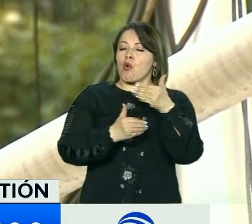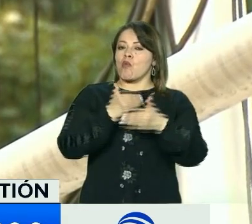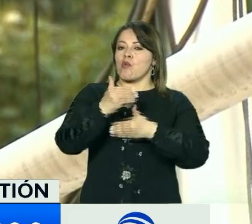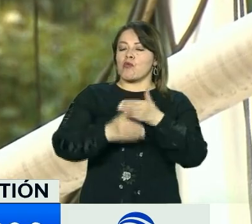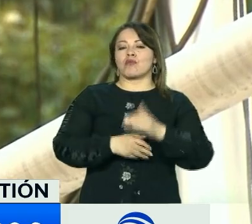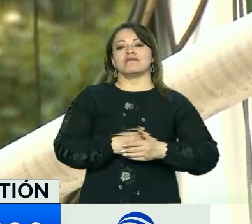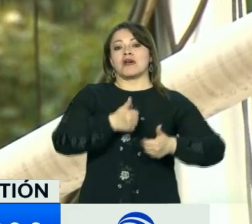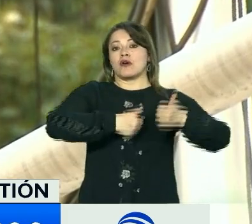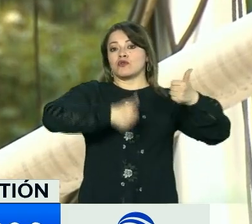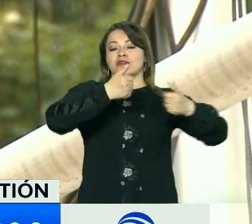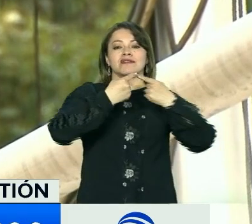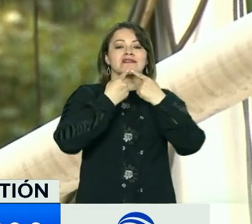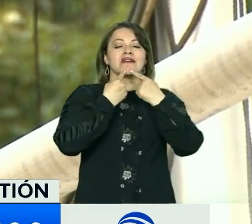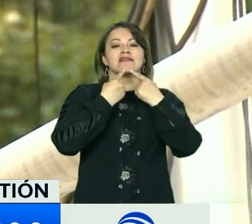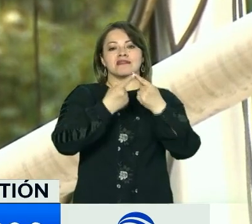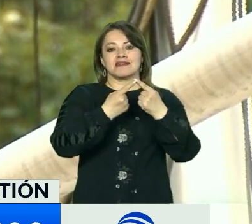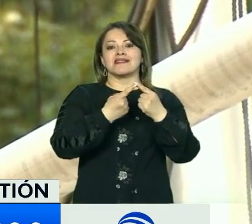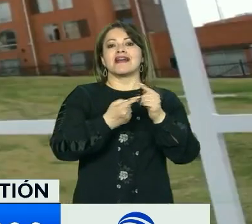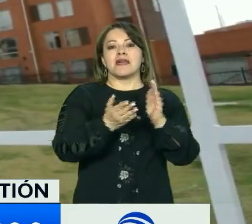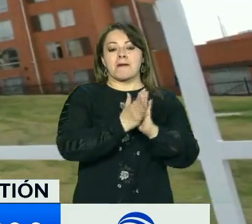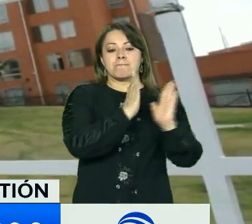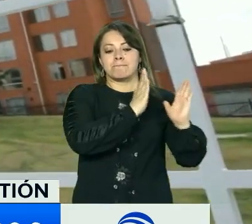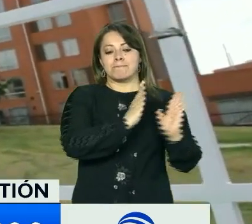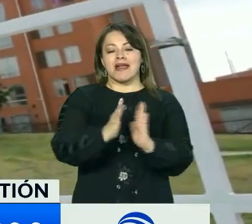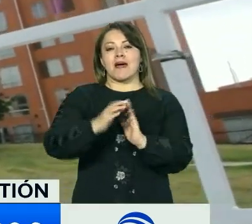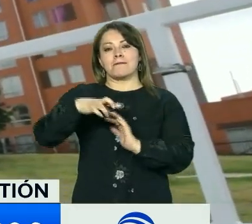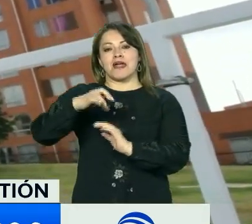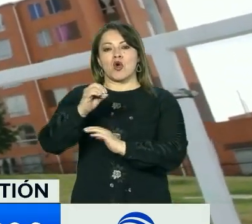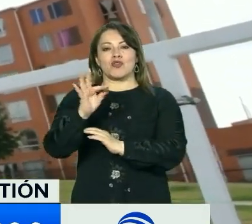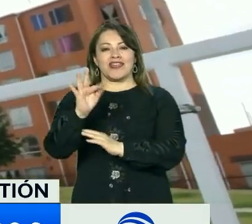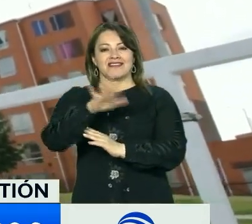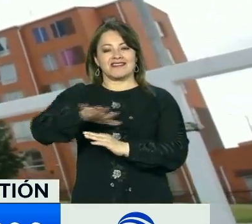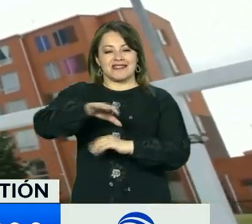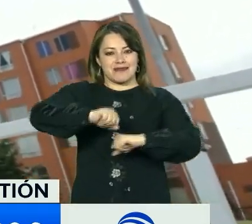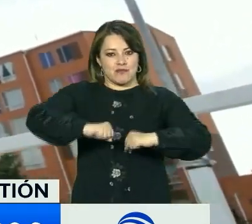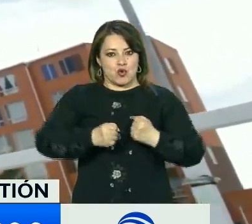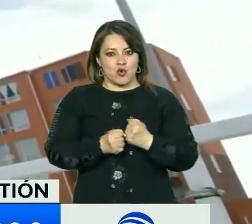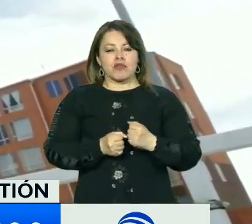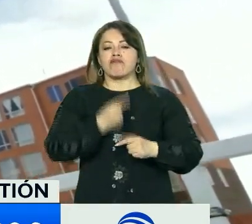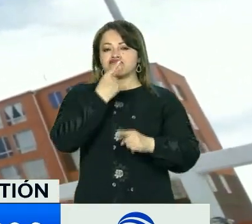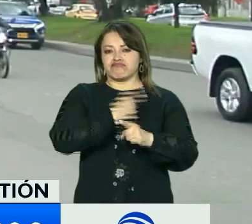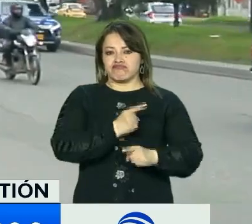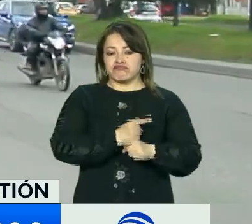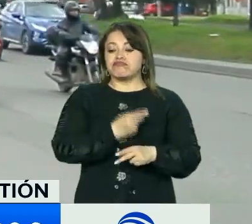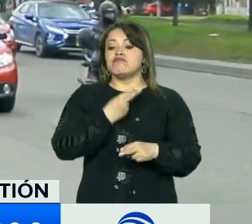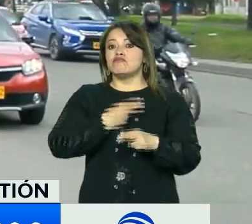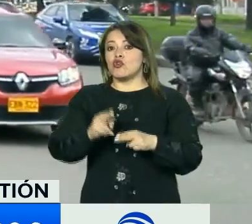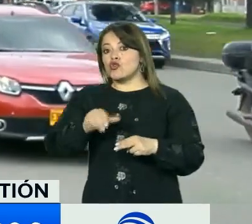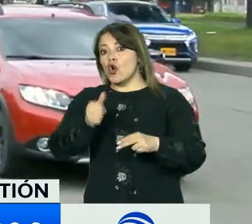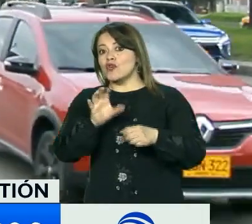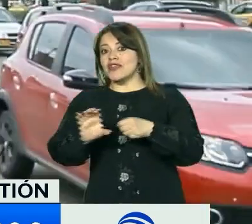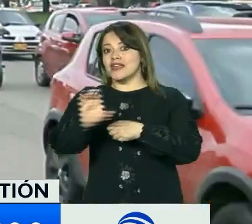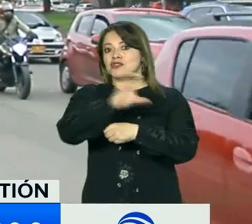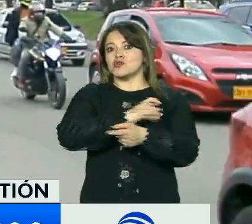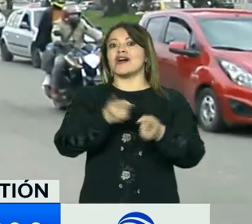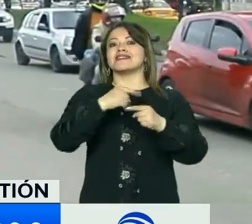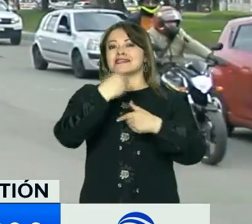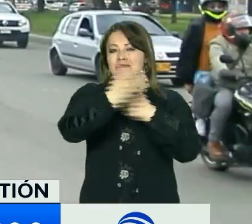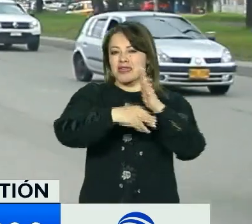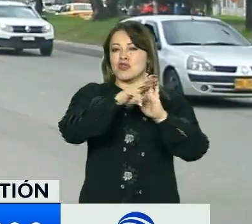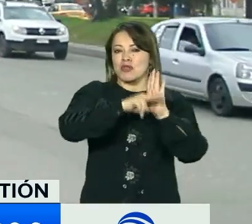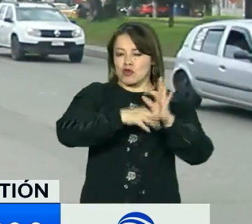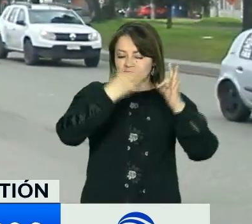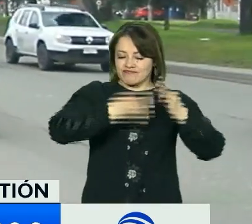autoridades, así se estaría dando cumplimiento al Plan de Ordenamiento Territorial de Bogotá y se estima que próximamente en otras ciudades se adopten las medidas.